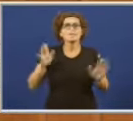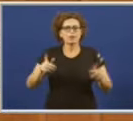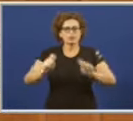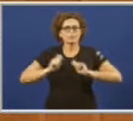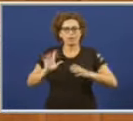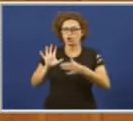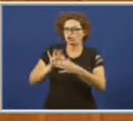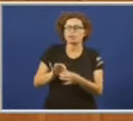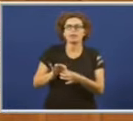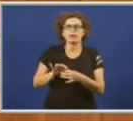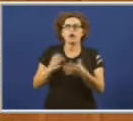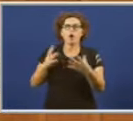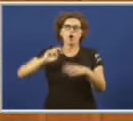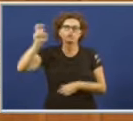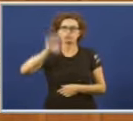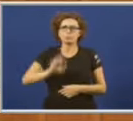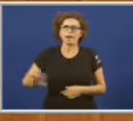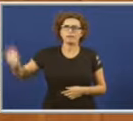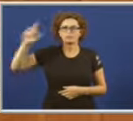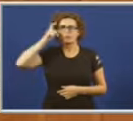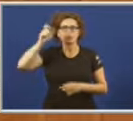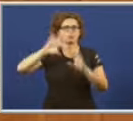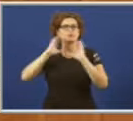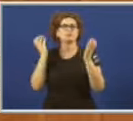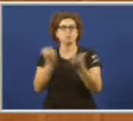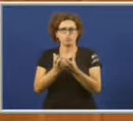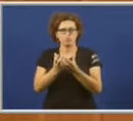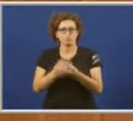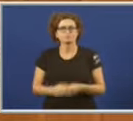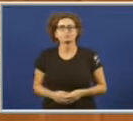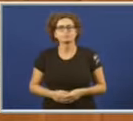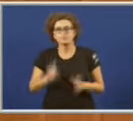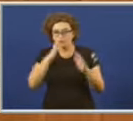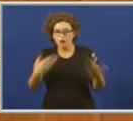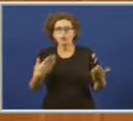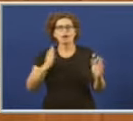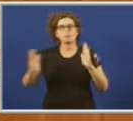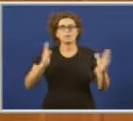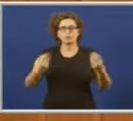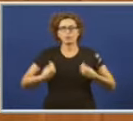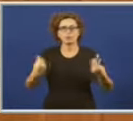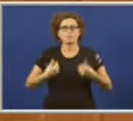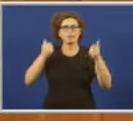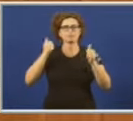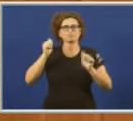ligan con moitos países e povos do mundo. Estamos a vivir un dos momentos máis